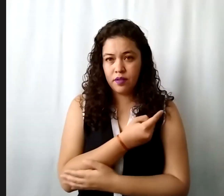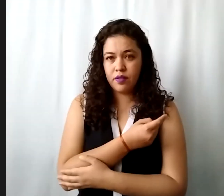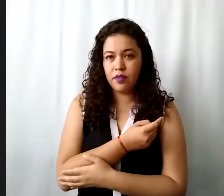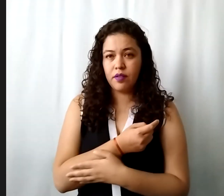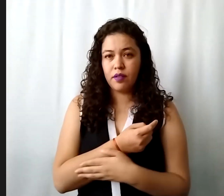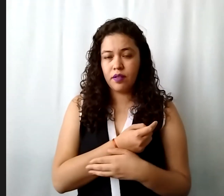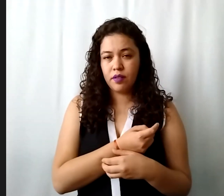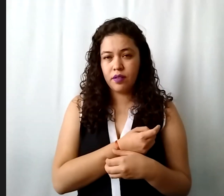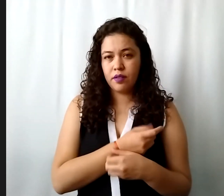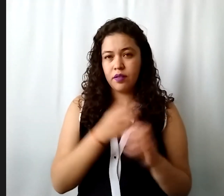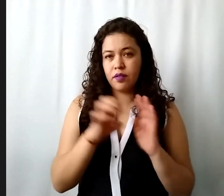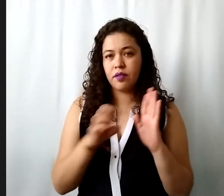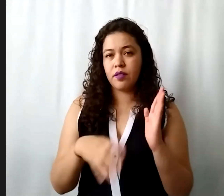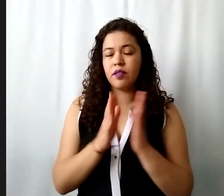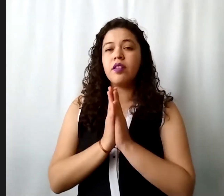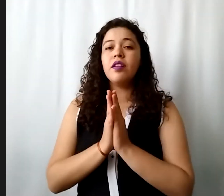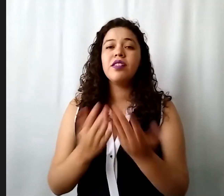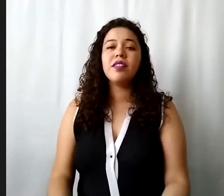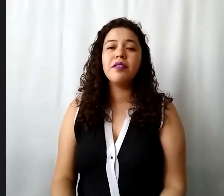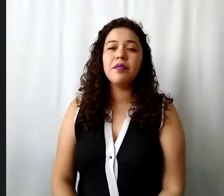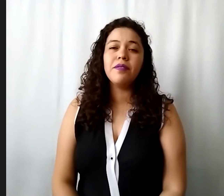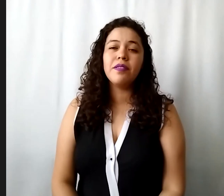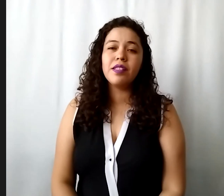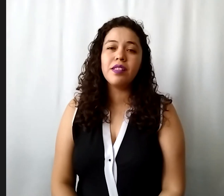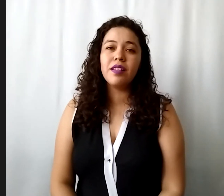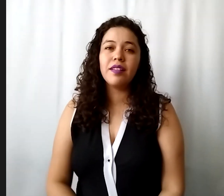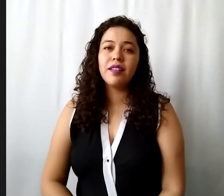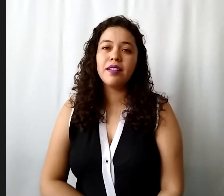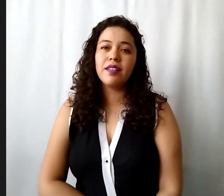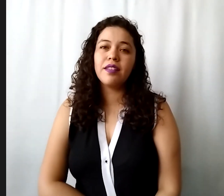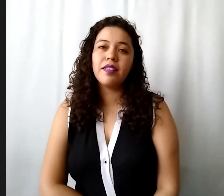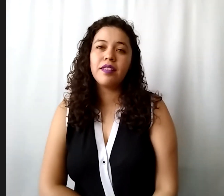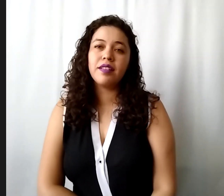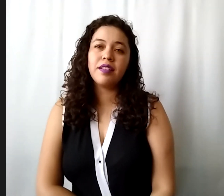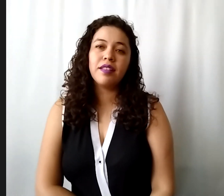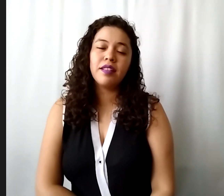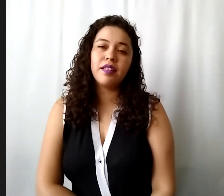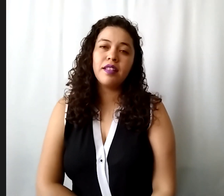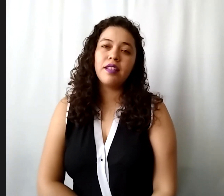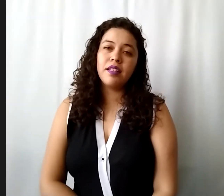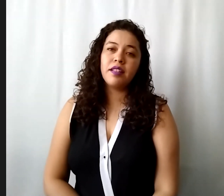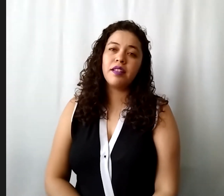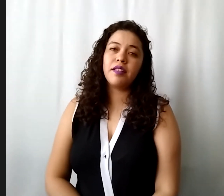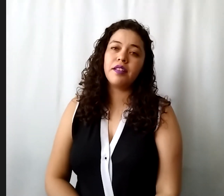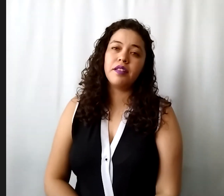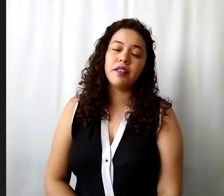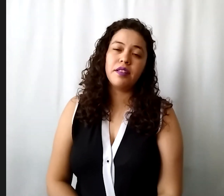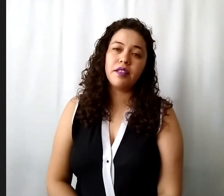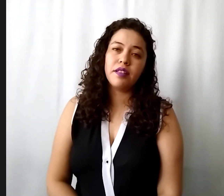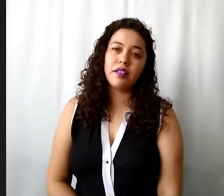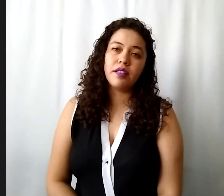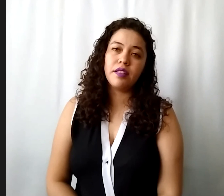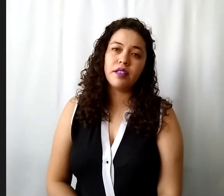un ejemplo por favor un ejemplo claro que sí vamos a hablar de las